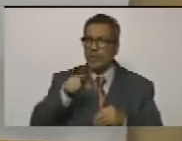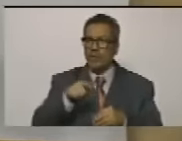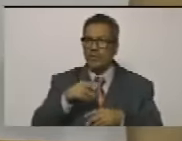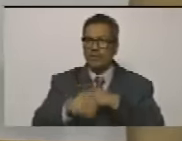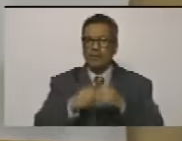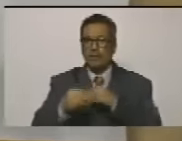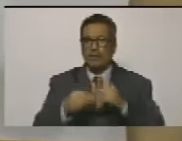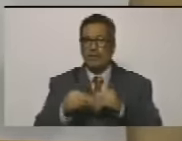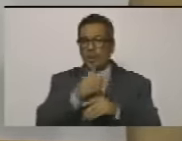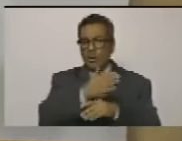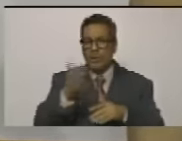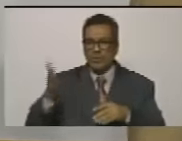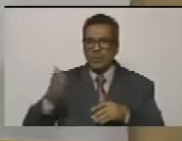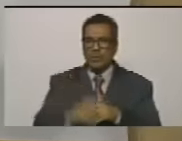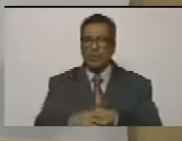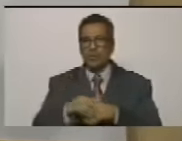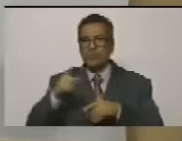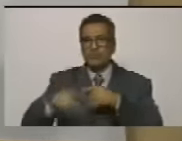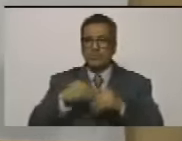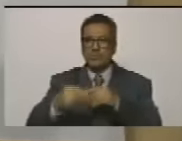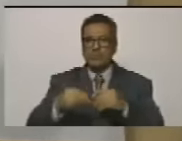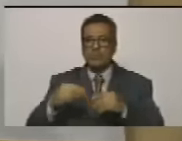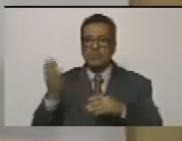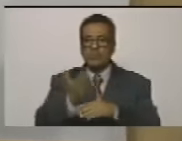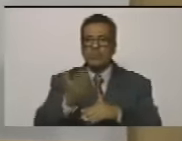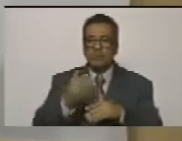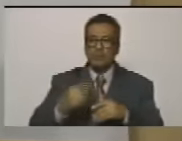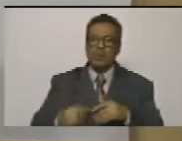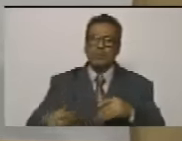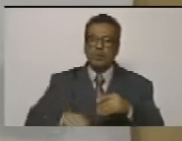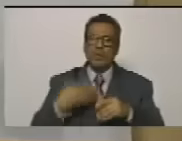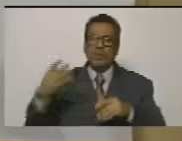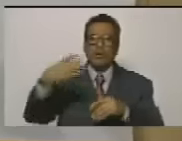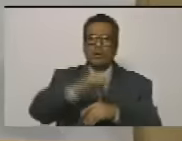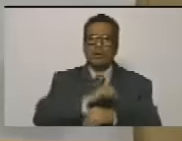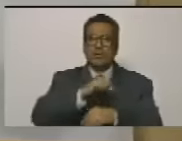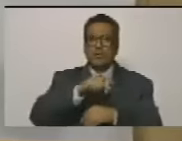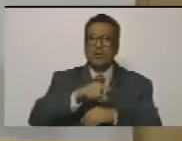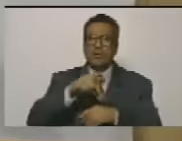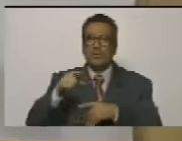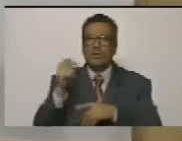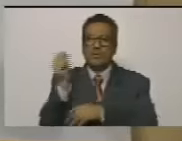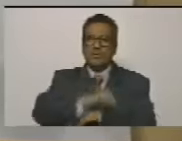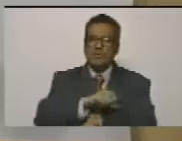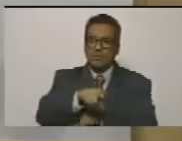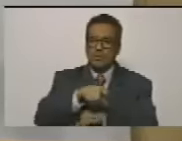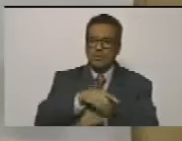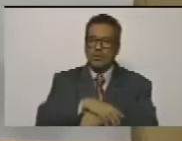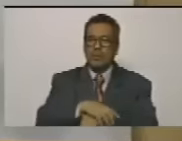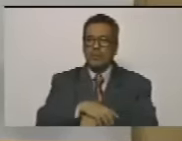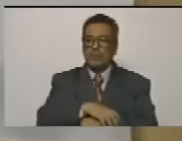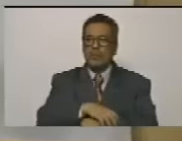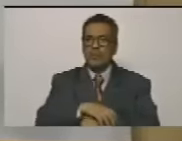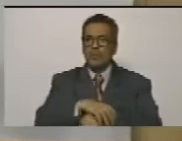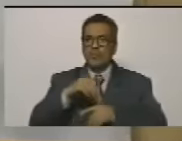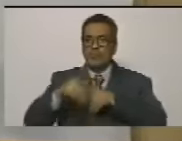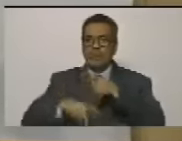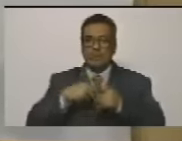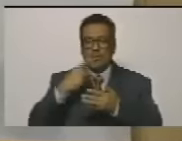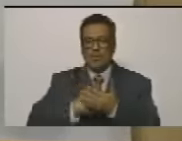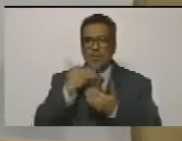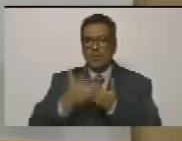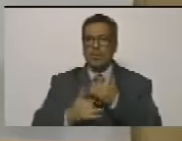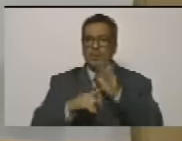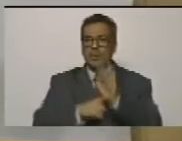de que ustedes por la vía de la violencia logren derrotar al proyecto